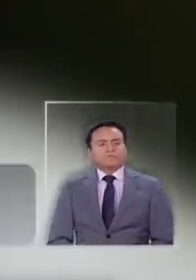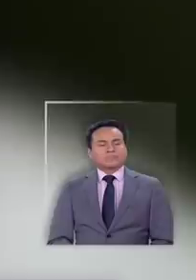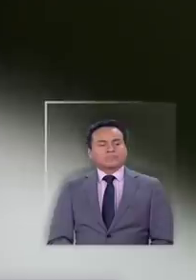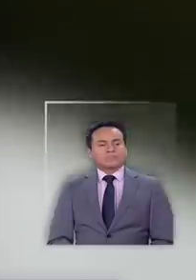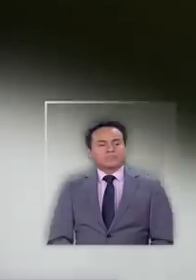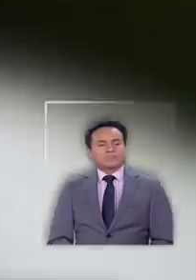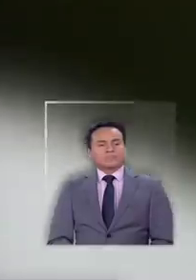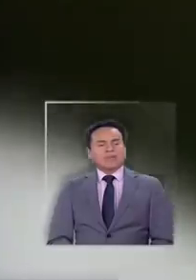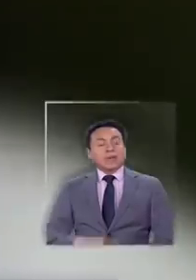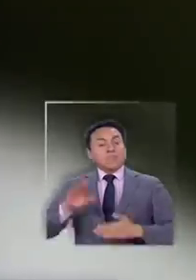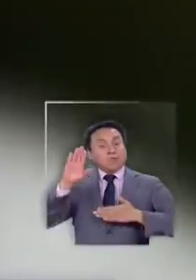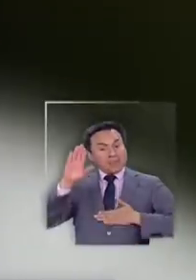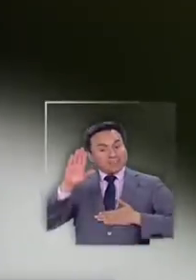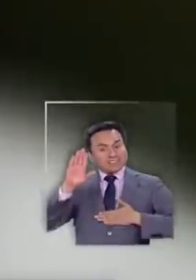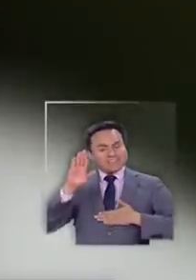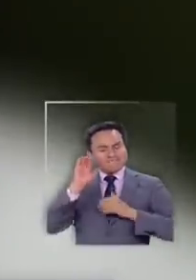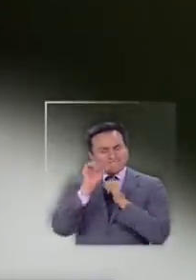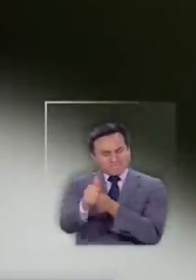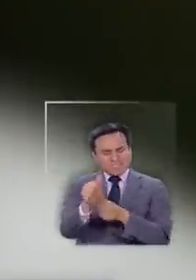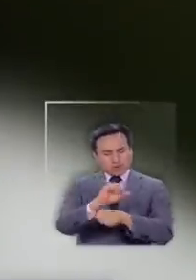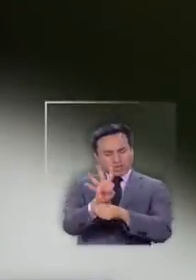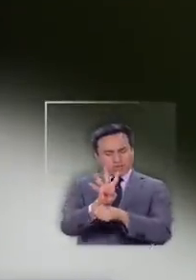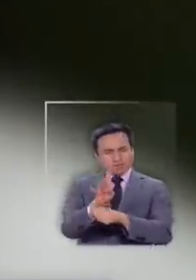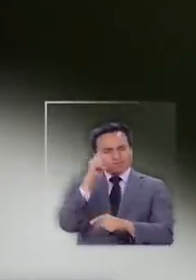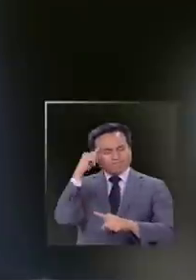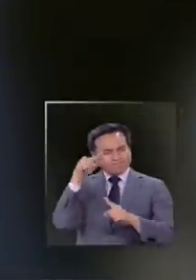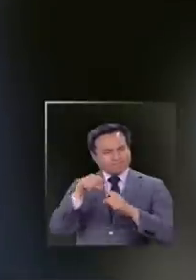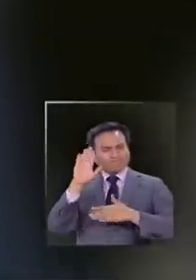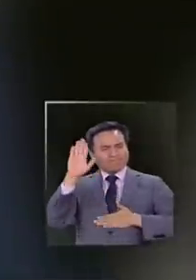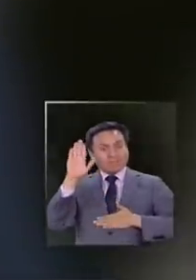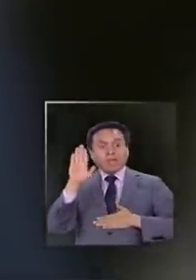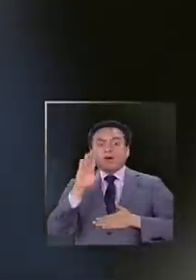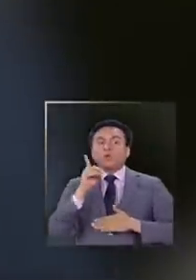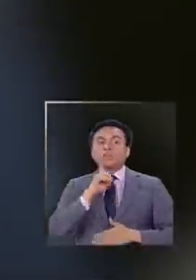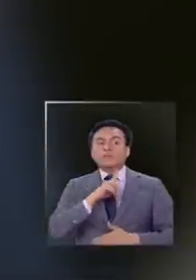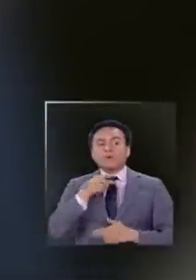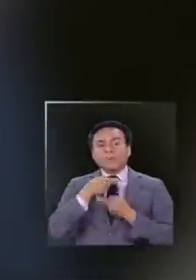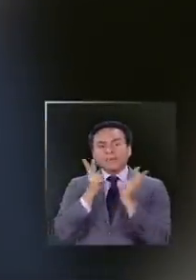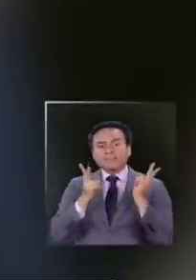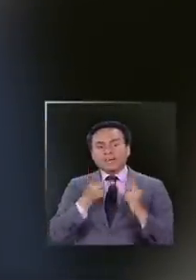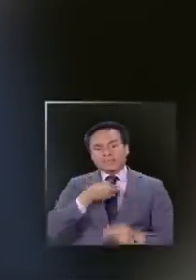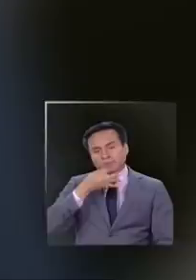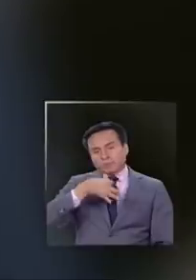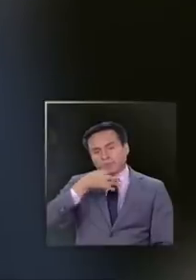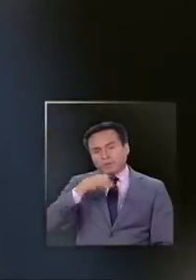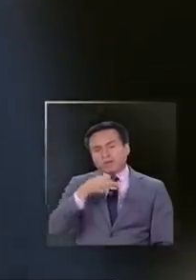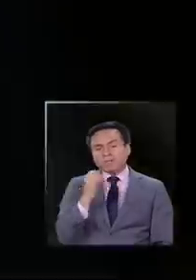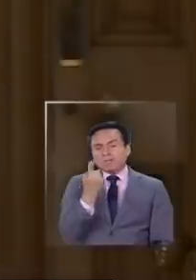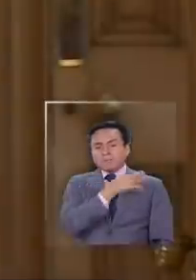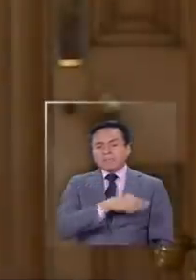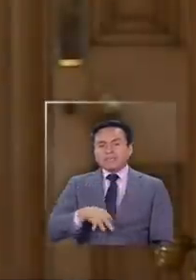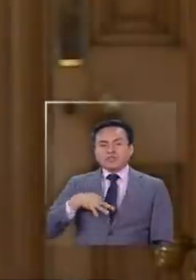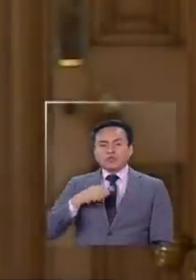Con la promesa de vencer el coronavirus, Así fue el último mensaje que el primer ministro Boris Johnson